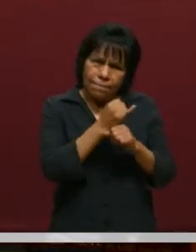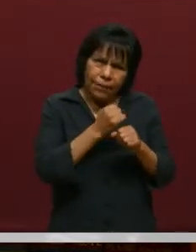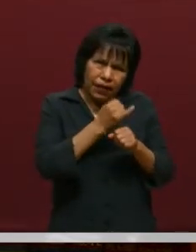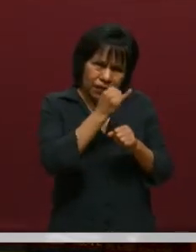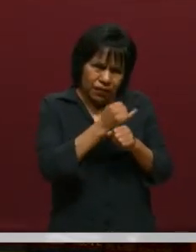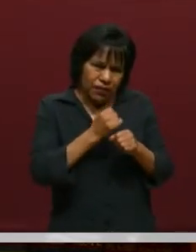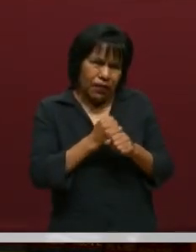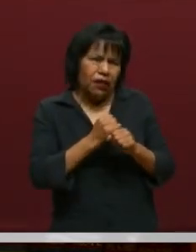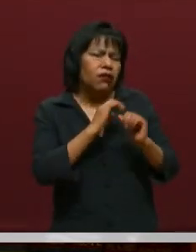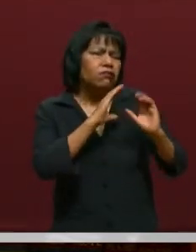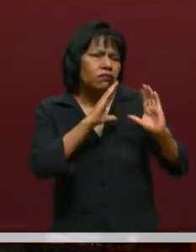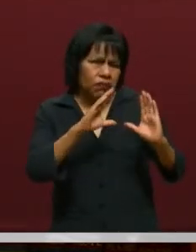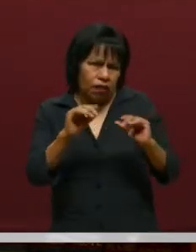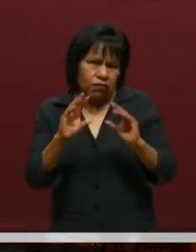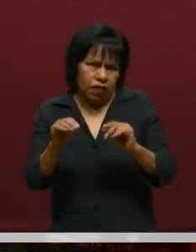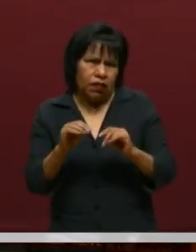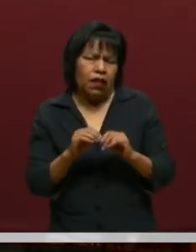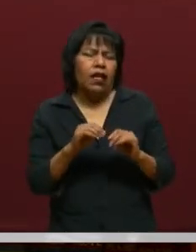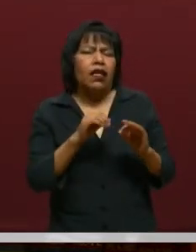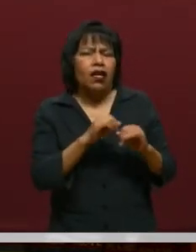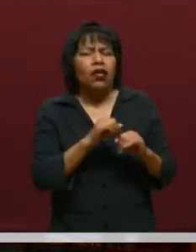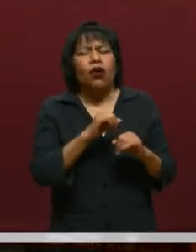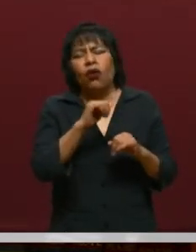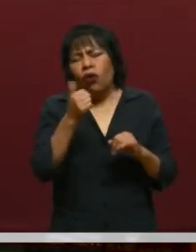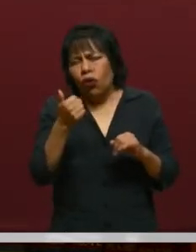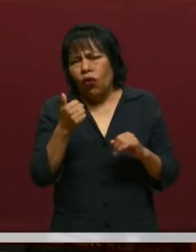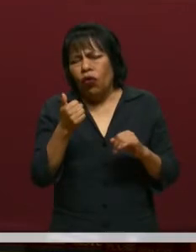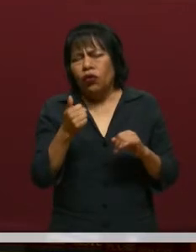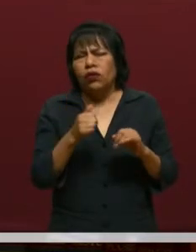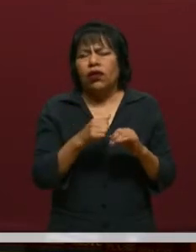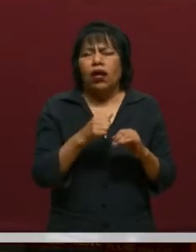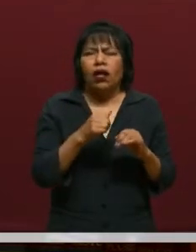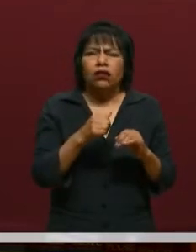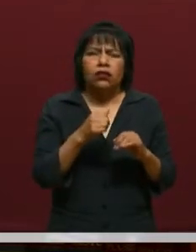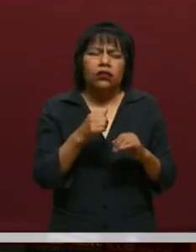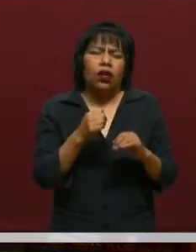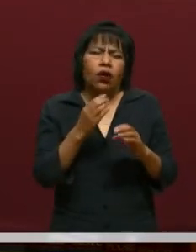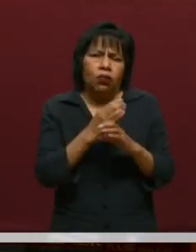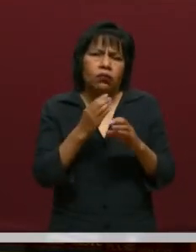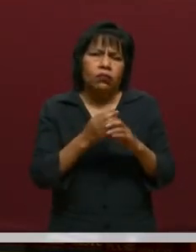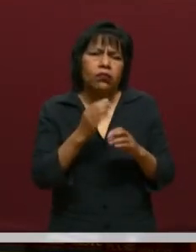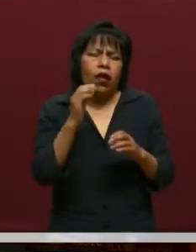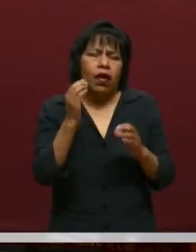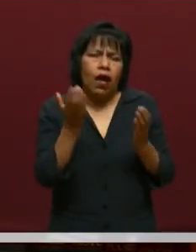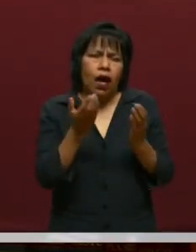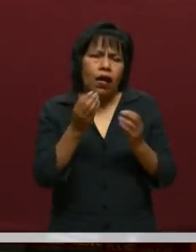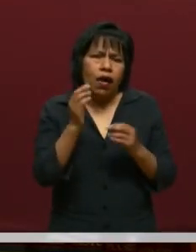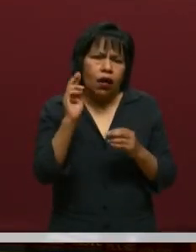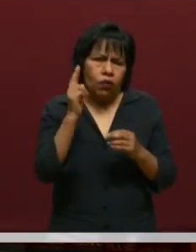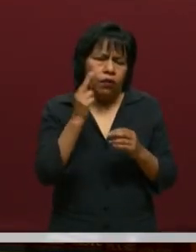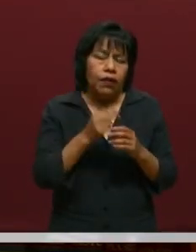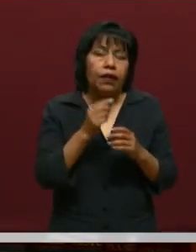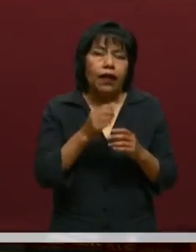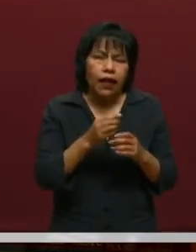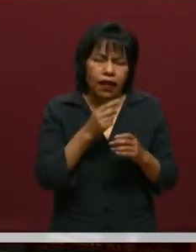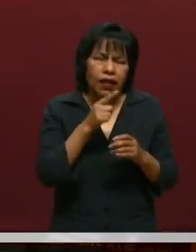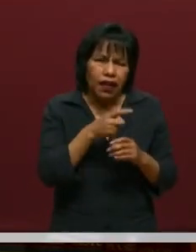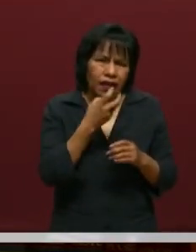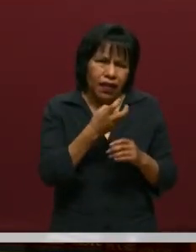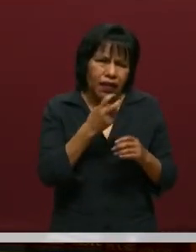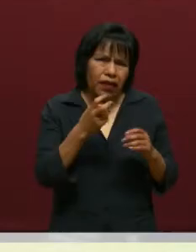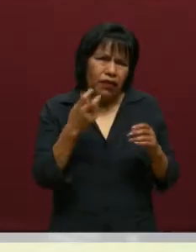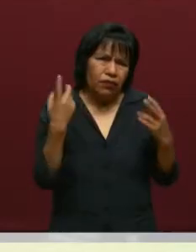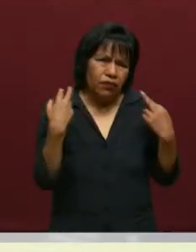docencia, vinculación y extensión universitaria. De tal manera que la integración de estos profesores de tiempo completo son los que conforman